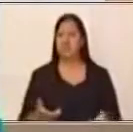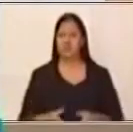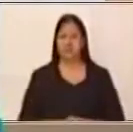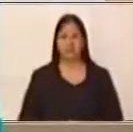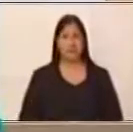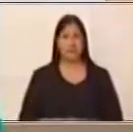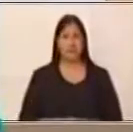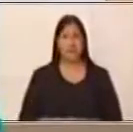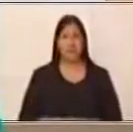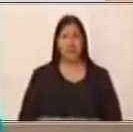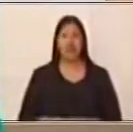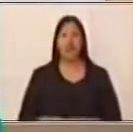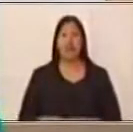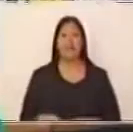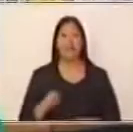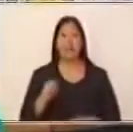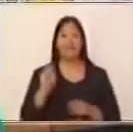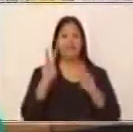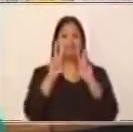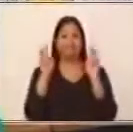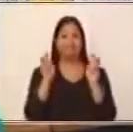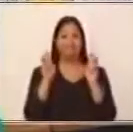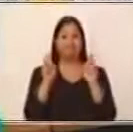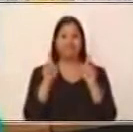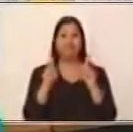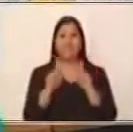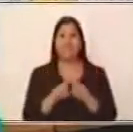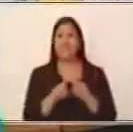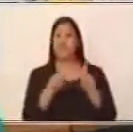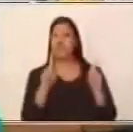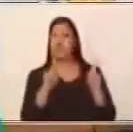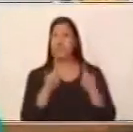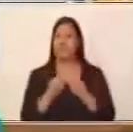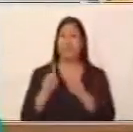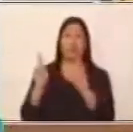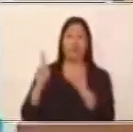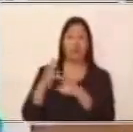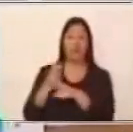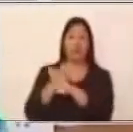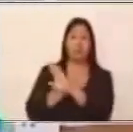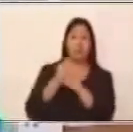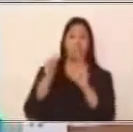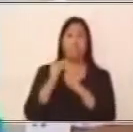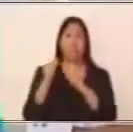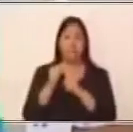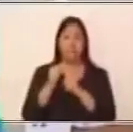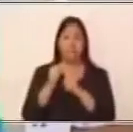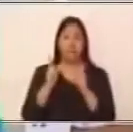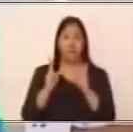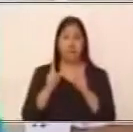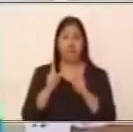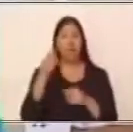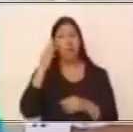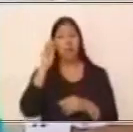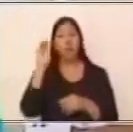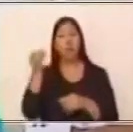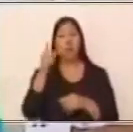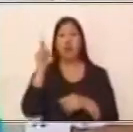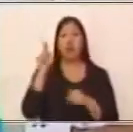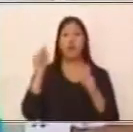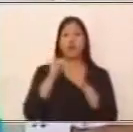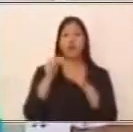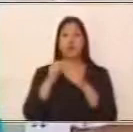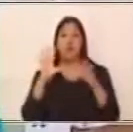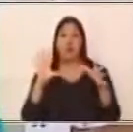El tema de conjunción es diferente a las preposiciones que hemos visto como palabras de enlace, porque